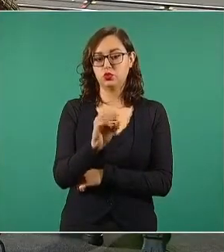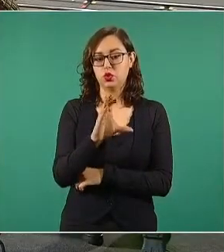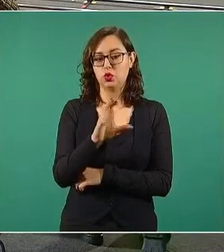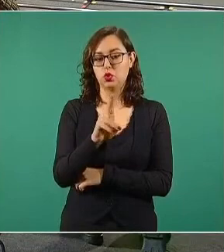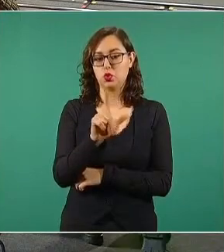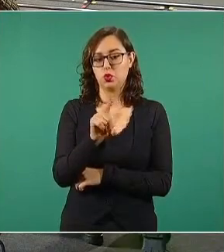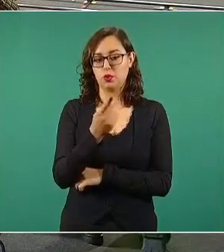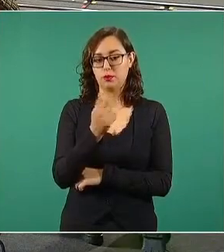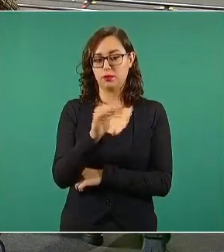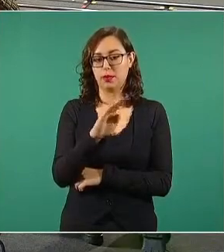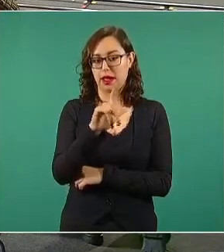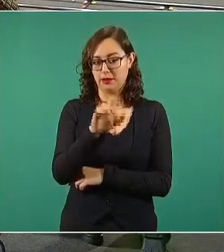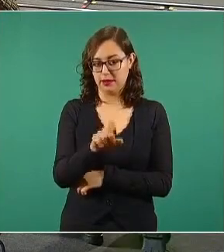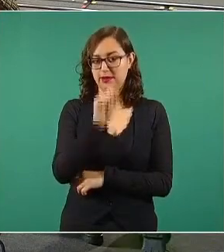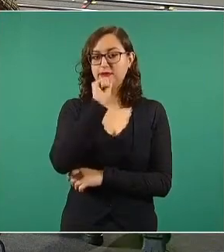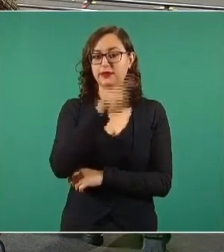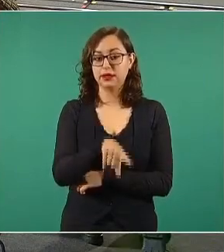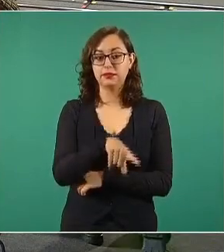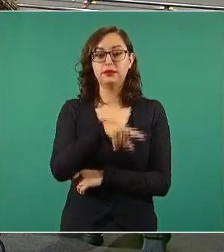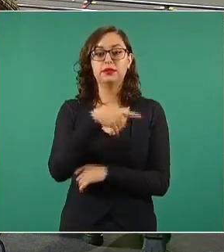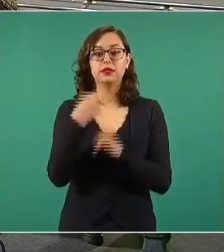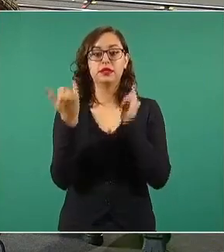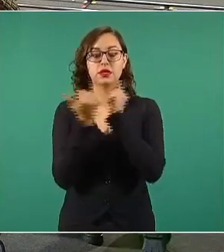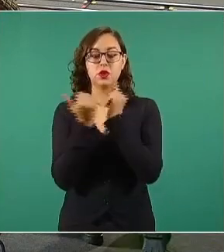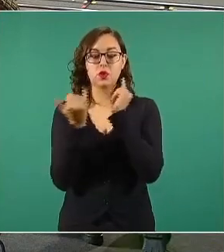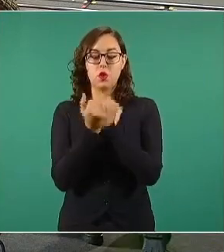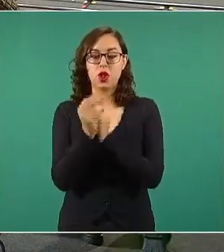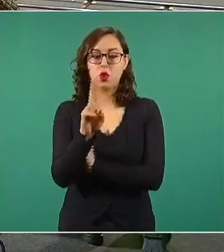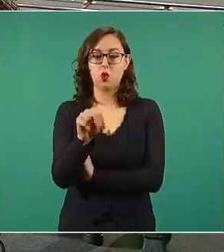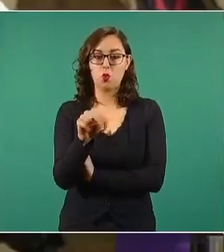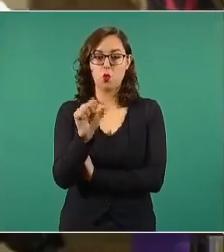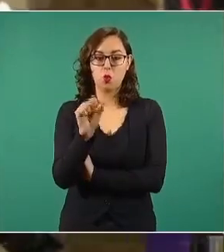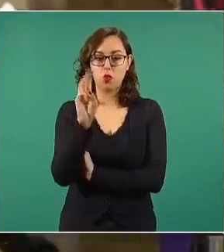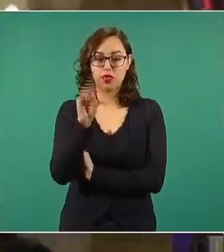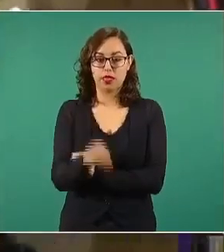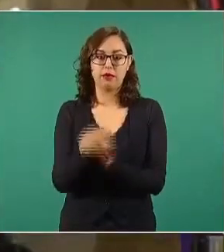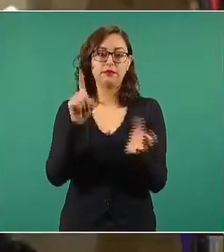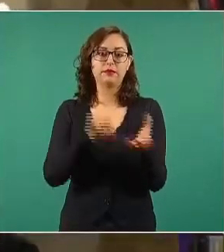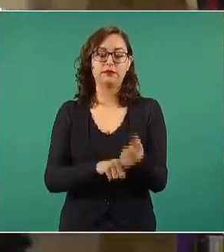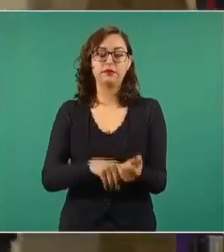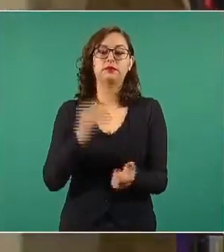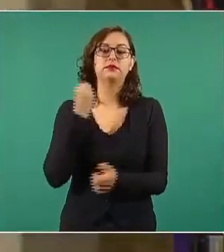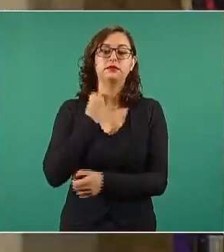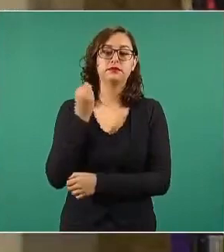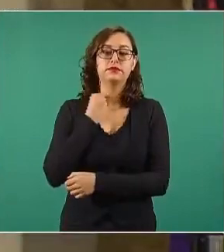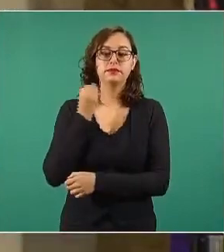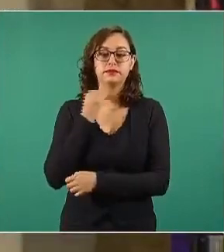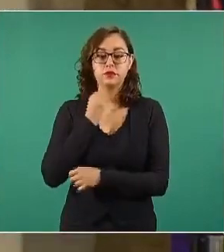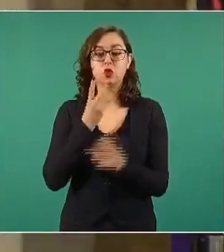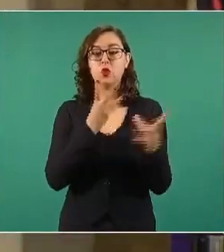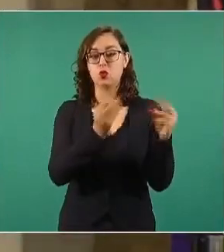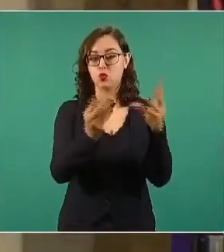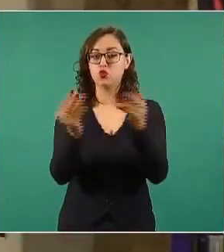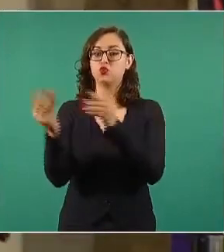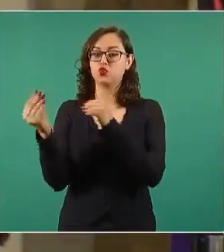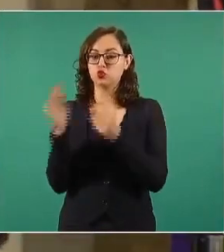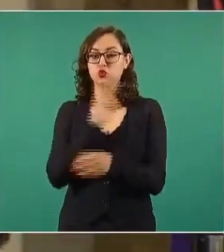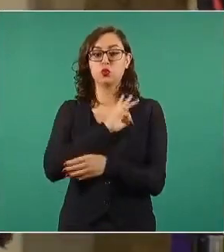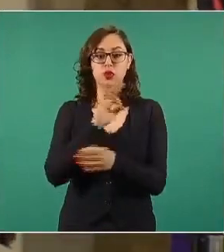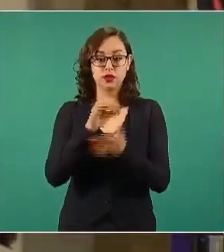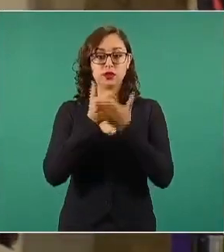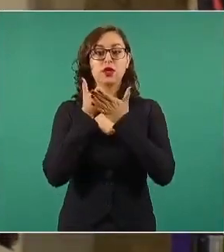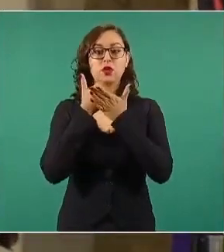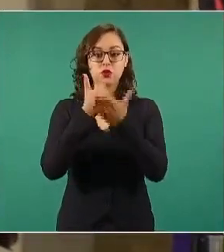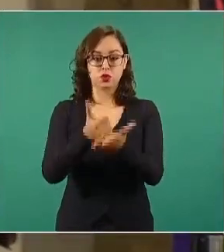finalmente, en la Consejería Jurídica de la UNAM. Muchos ciudadanos, muchos abogados estarían dispuestos a ayudarle, señor